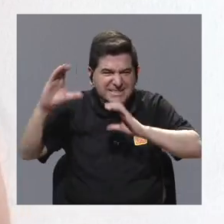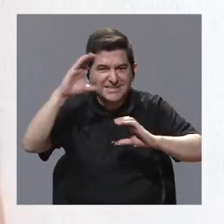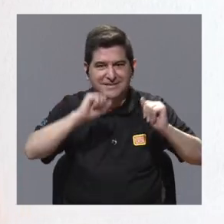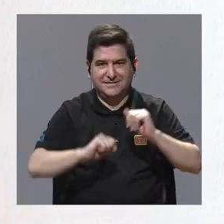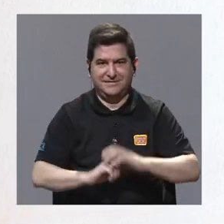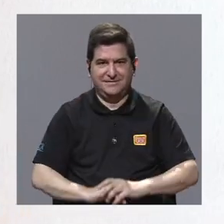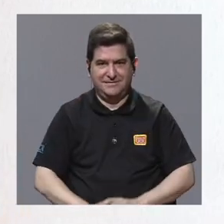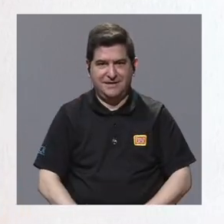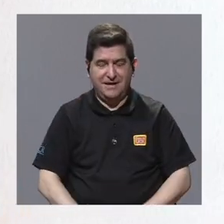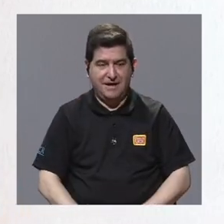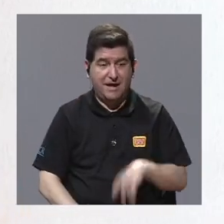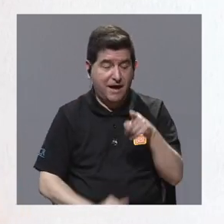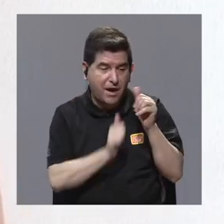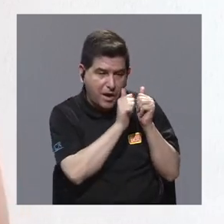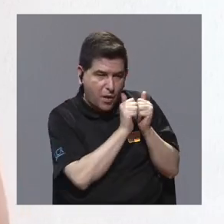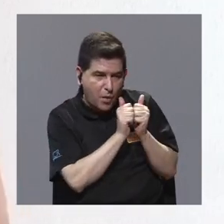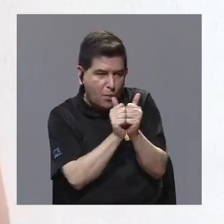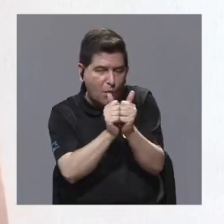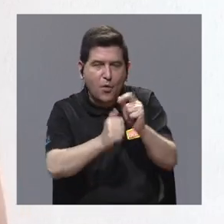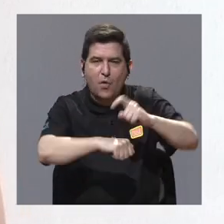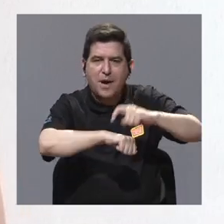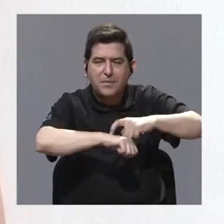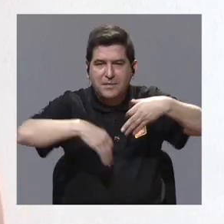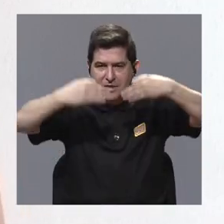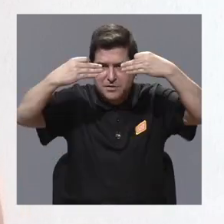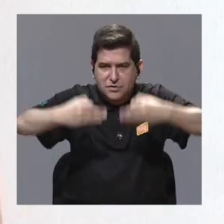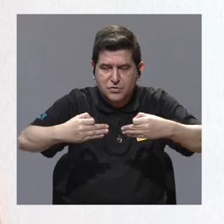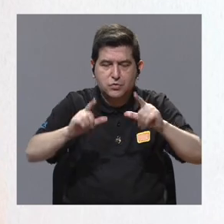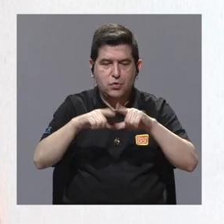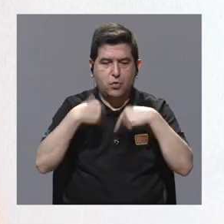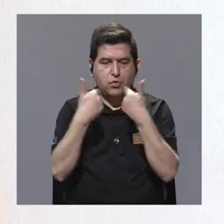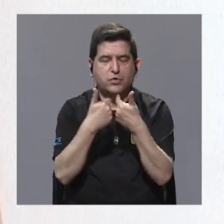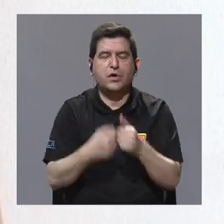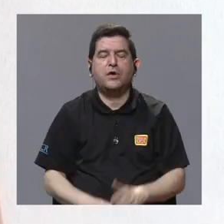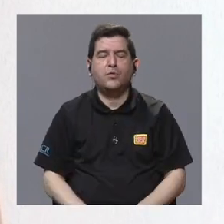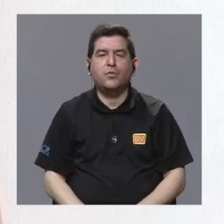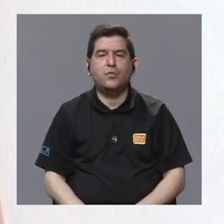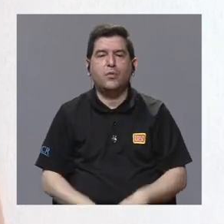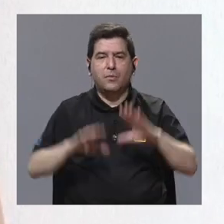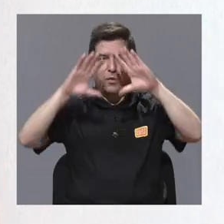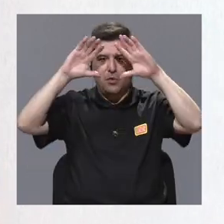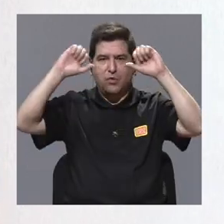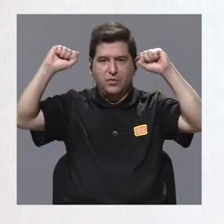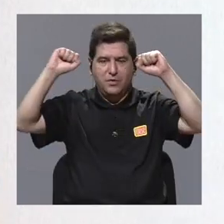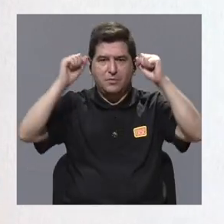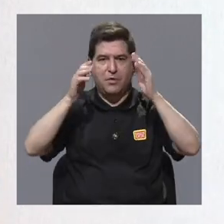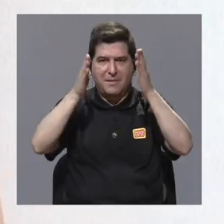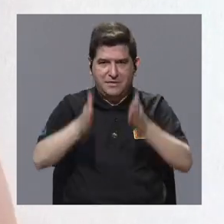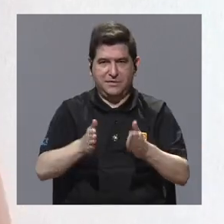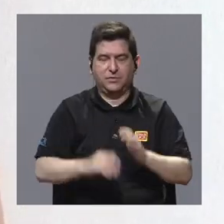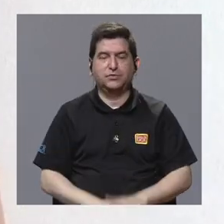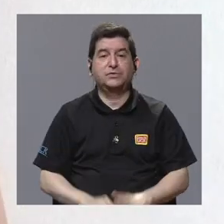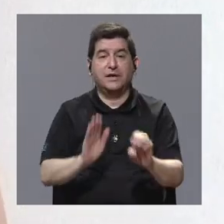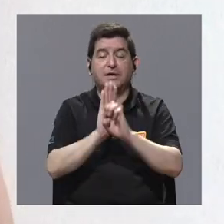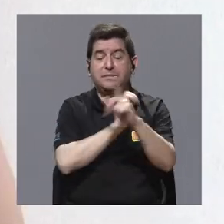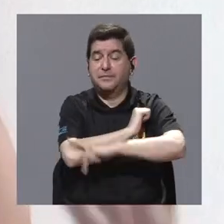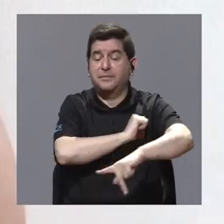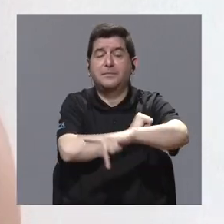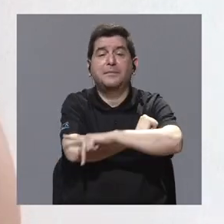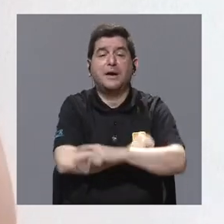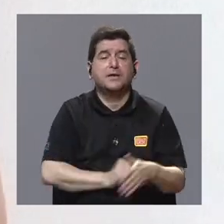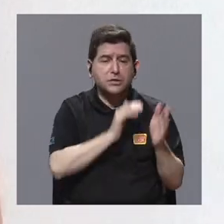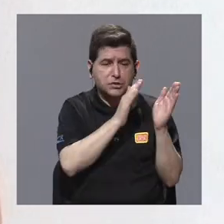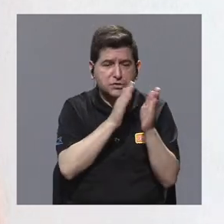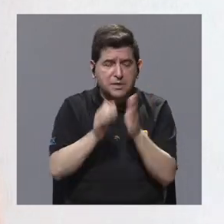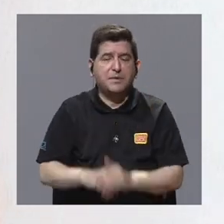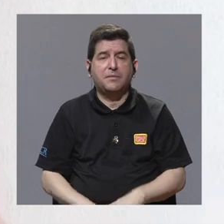ciencia acompaña la toma de decisiones del cuerpo diplomático. Y cada vez que, por ejemplo,